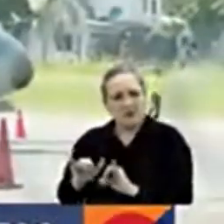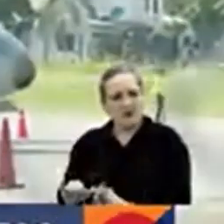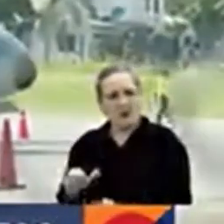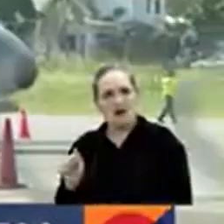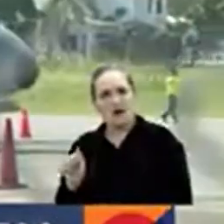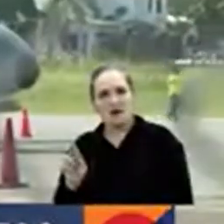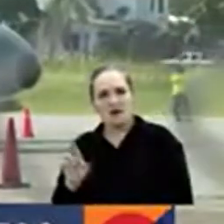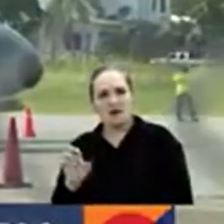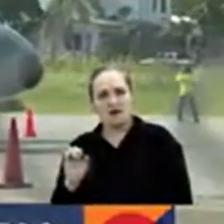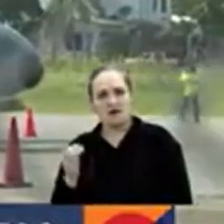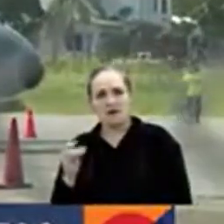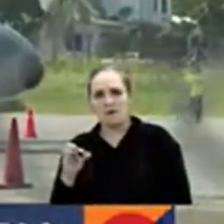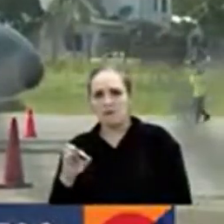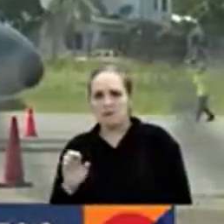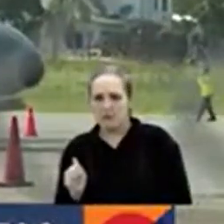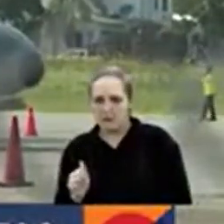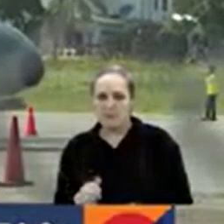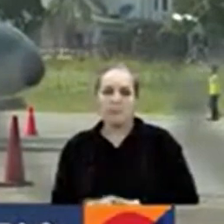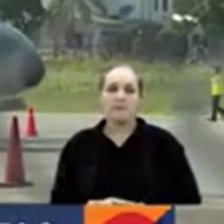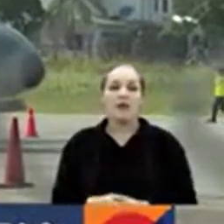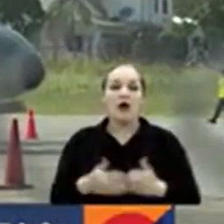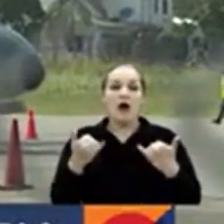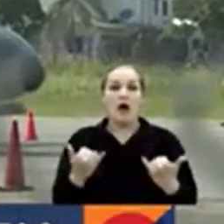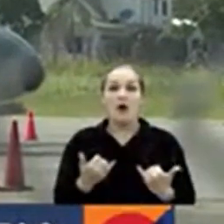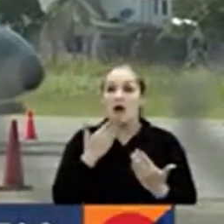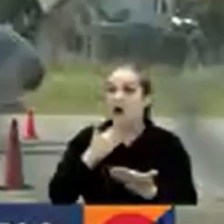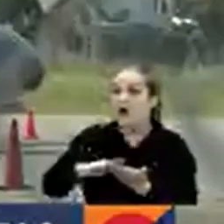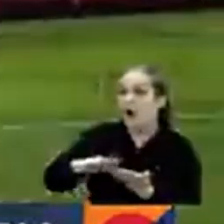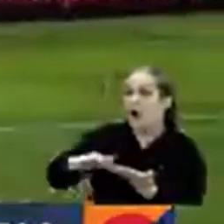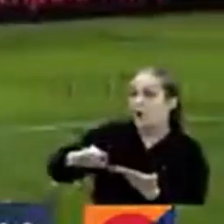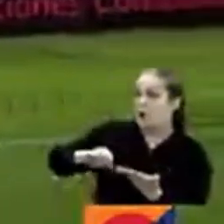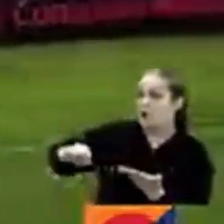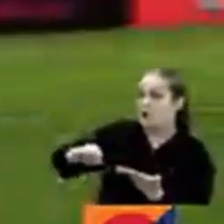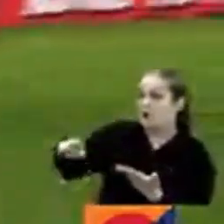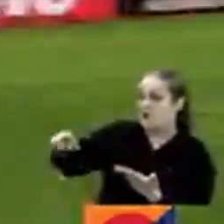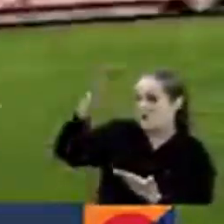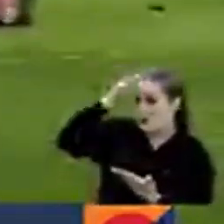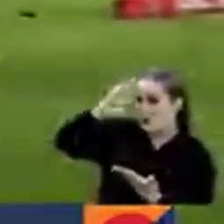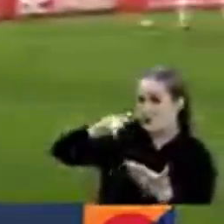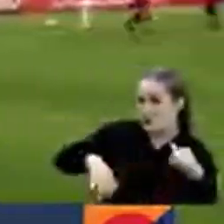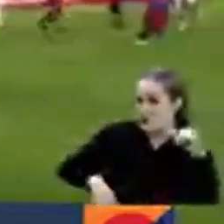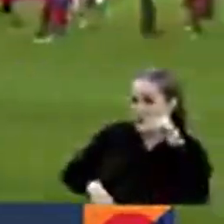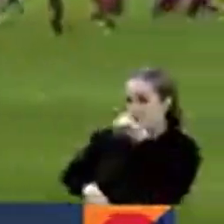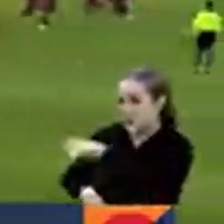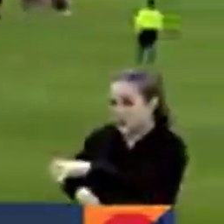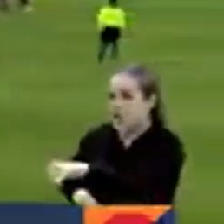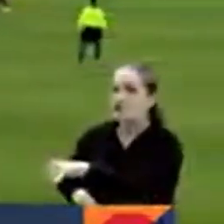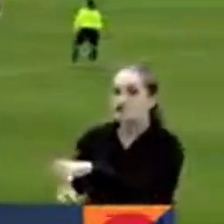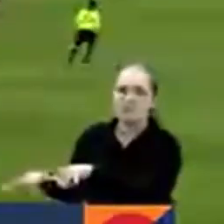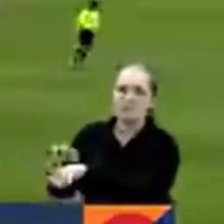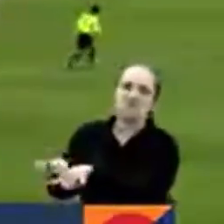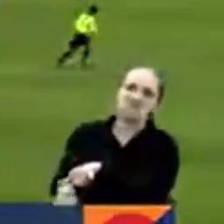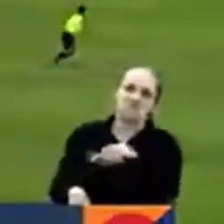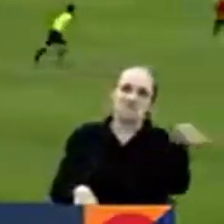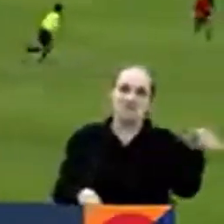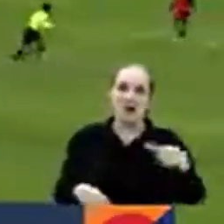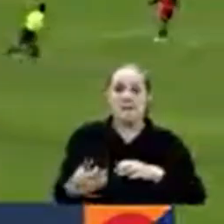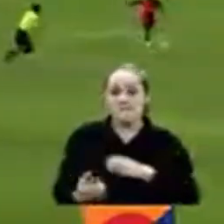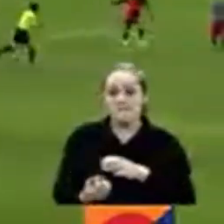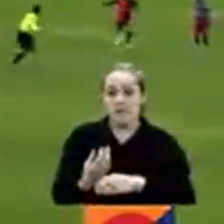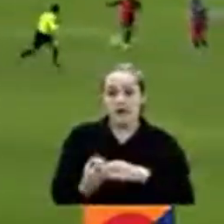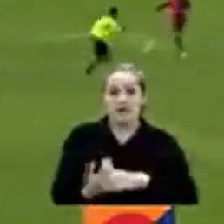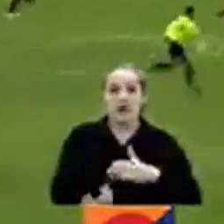autorización del gobierno peruano para que el avión aterrice en una base militar. Pasto comenzará la liga junto a 19 equipos más